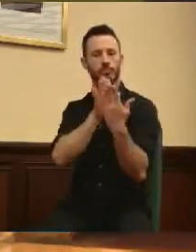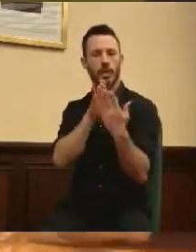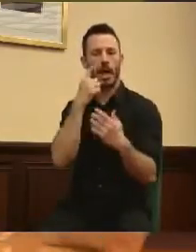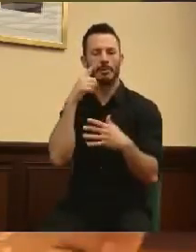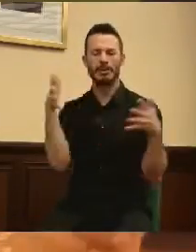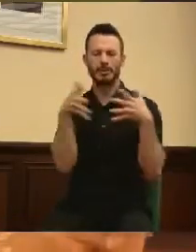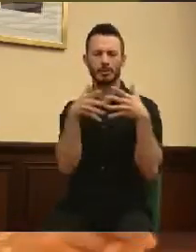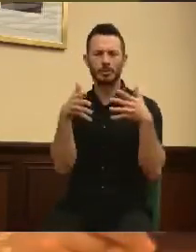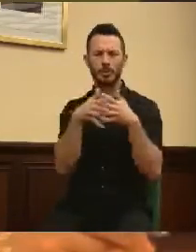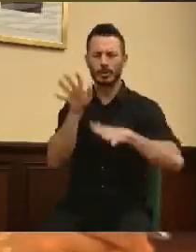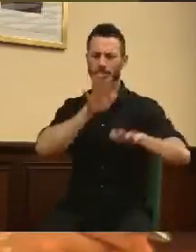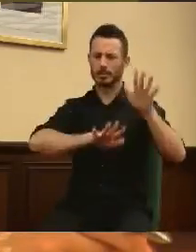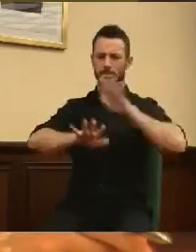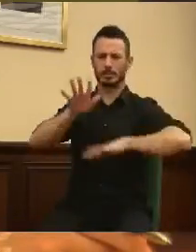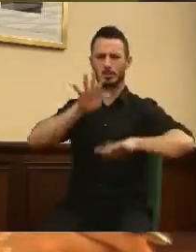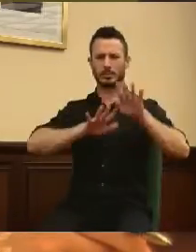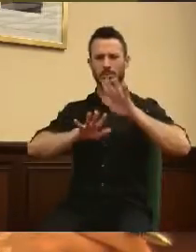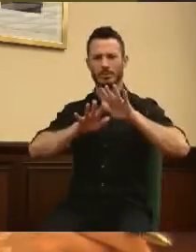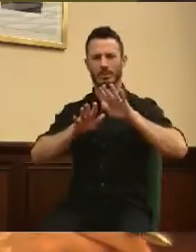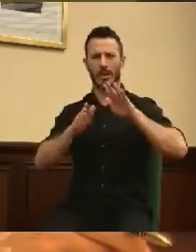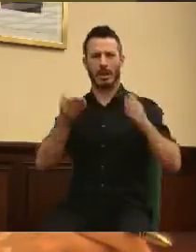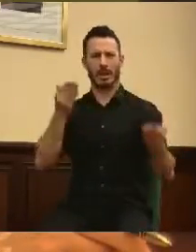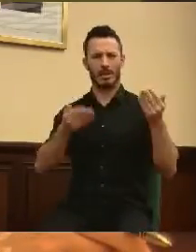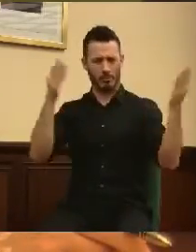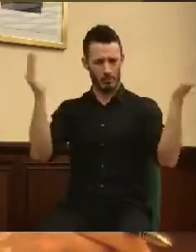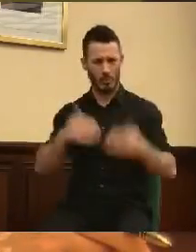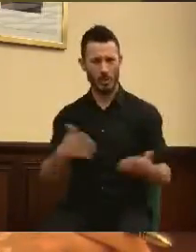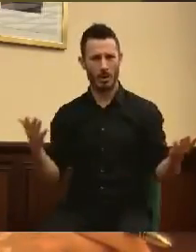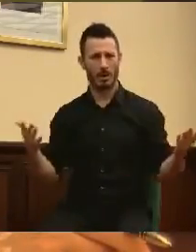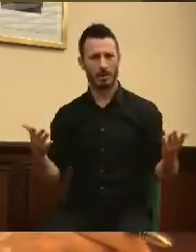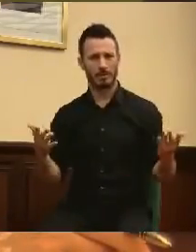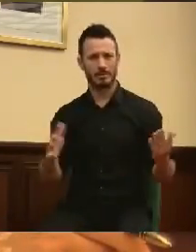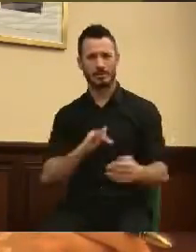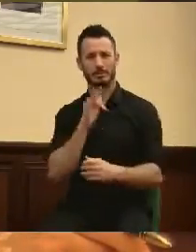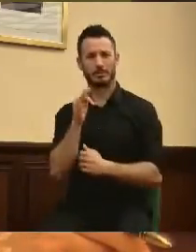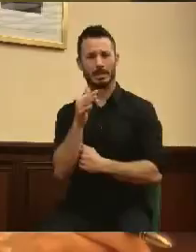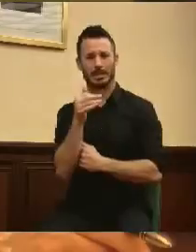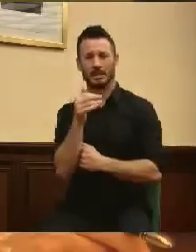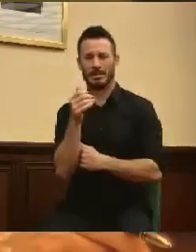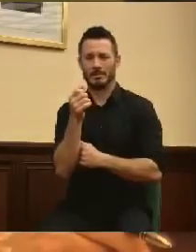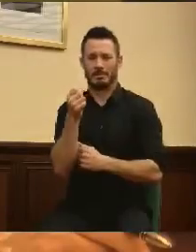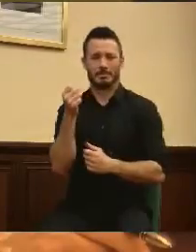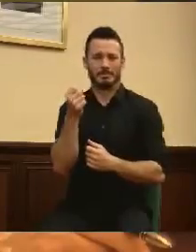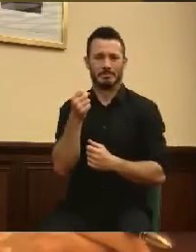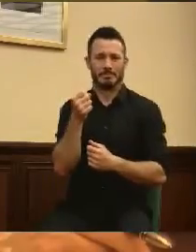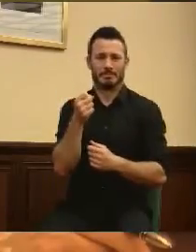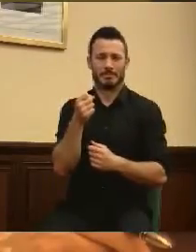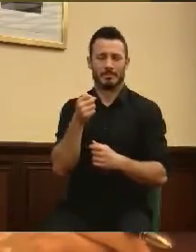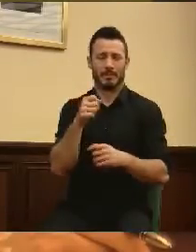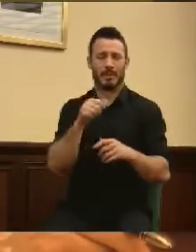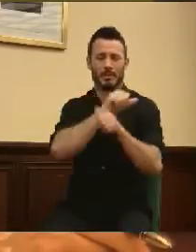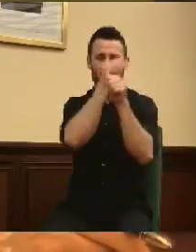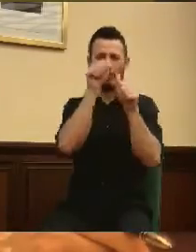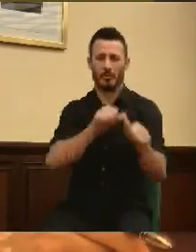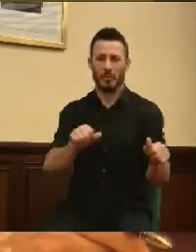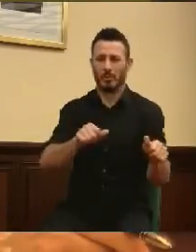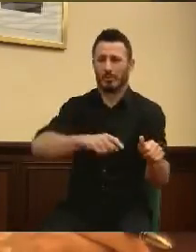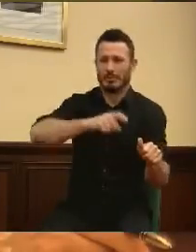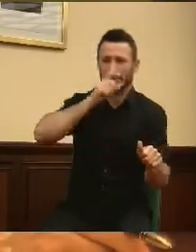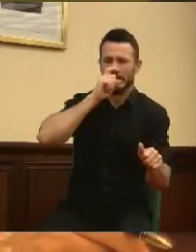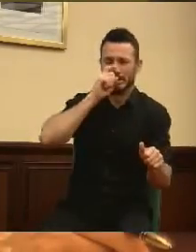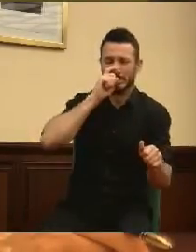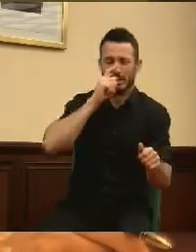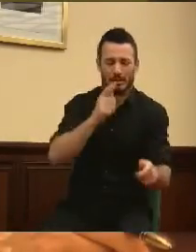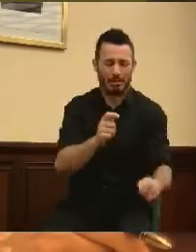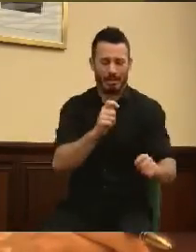estructura que adolece de graves desequilibrios y en la que están enquistadas prácticas clientelares que provocan la desmotivación del grueso de la